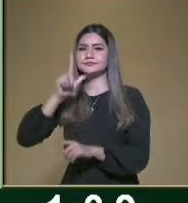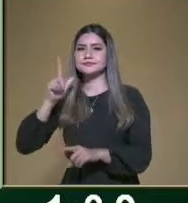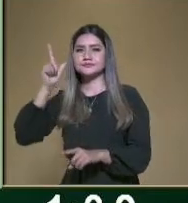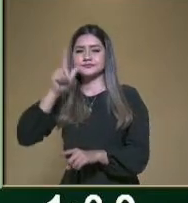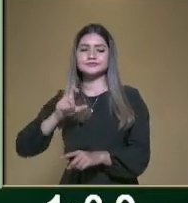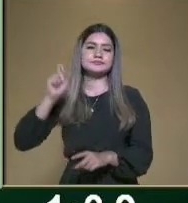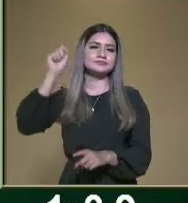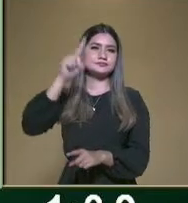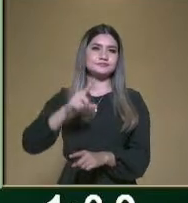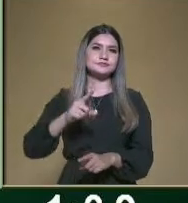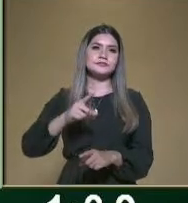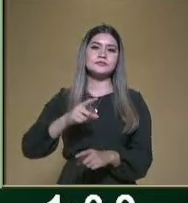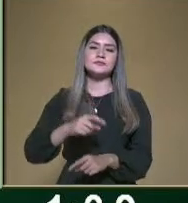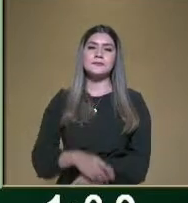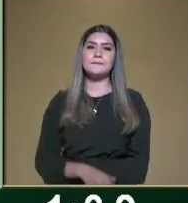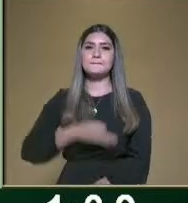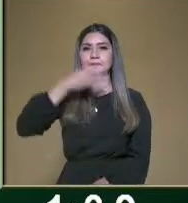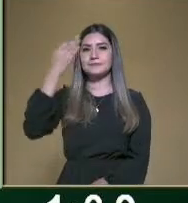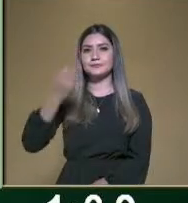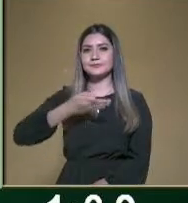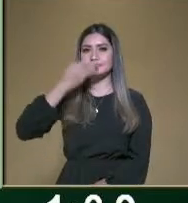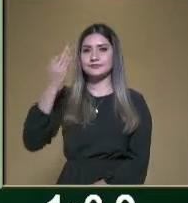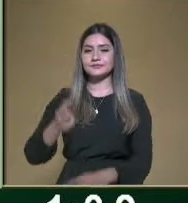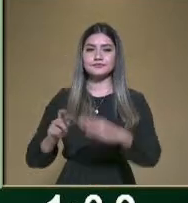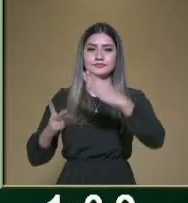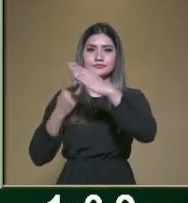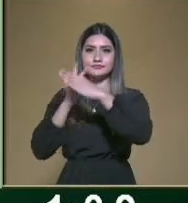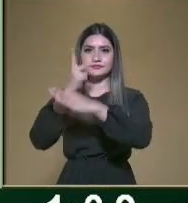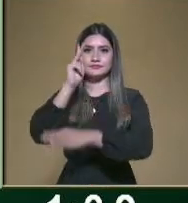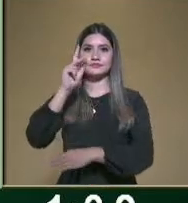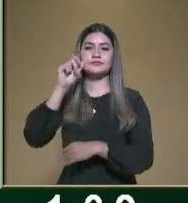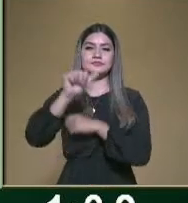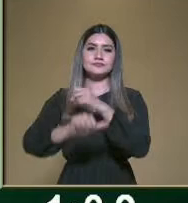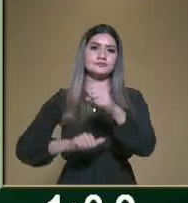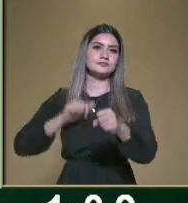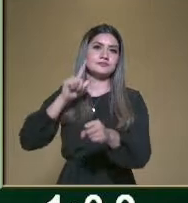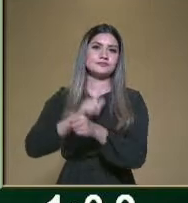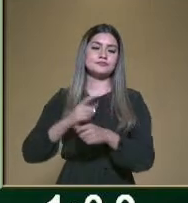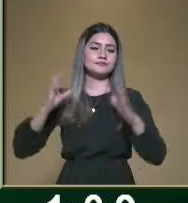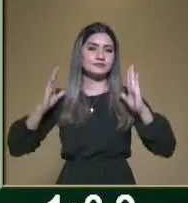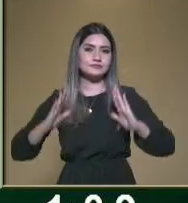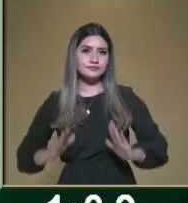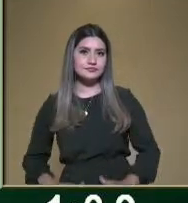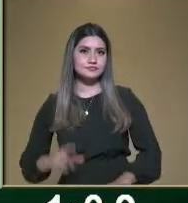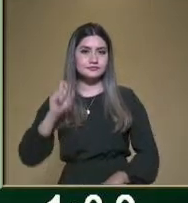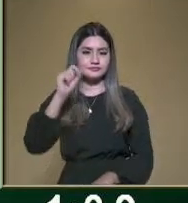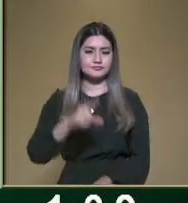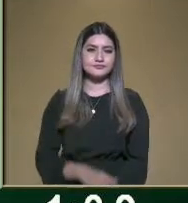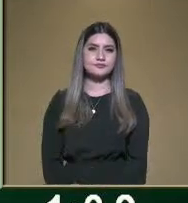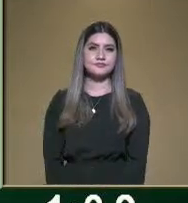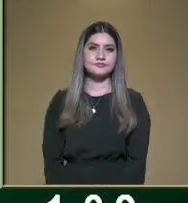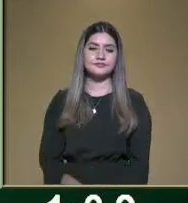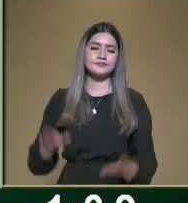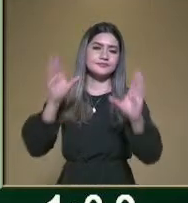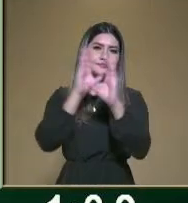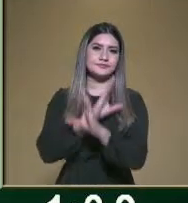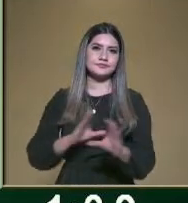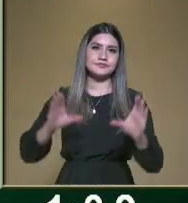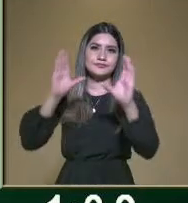fauna. También cuenta con una gran variedad de vestimenta, gastronomía, tradiciones,